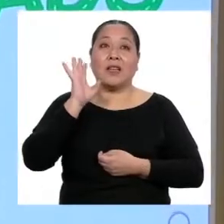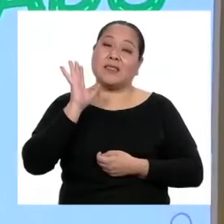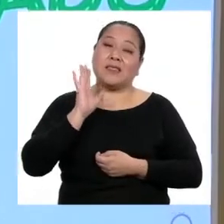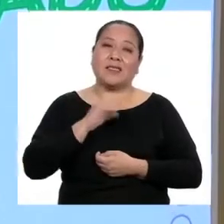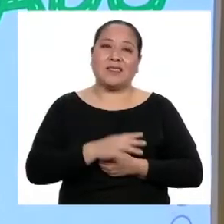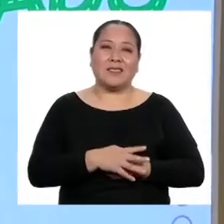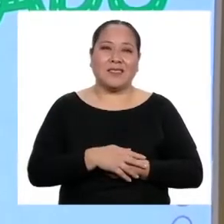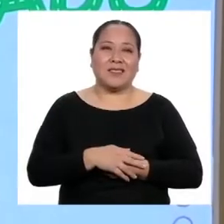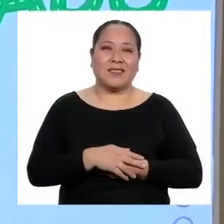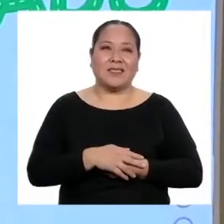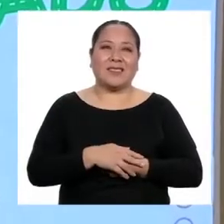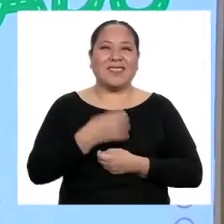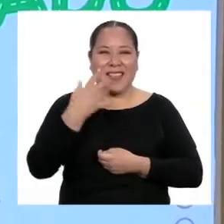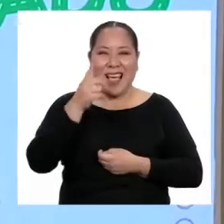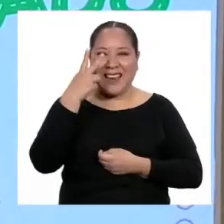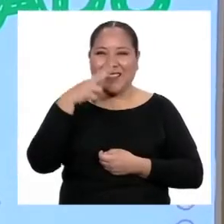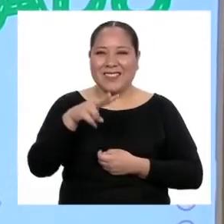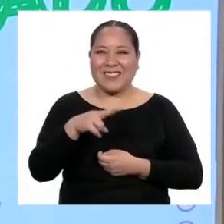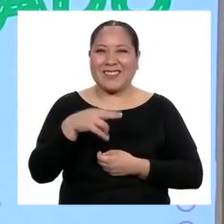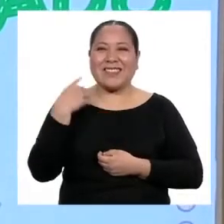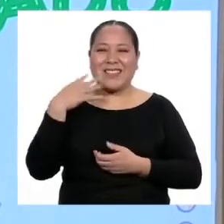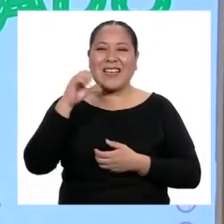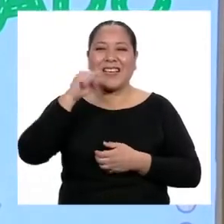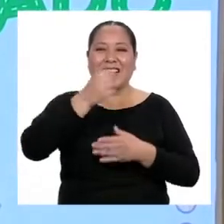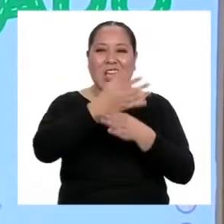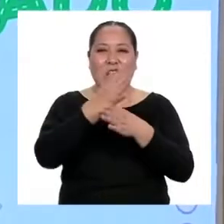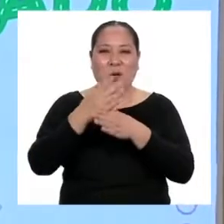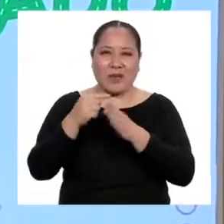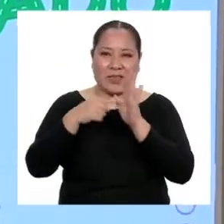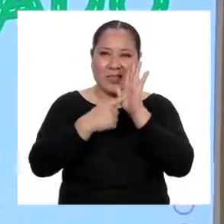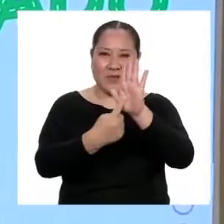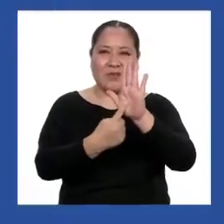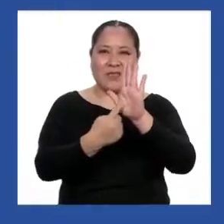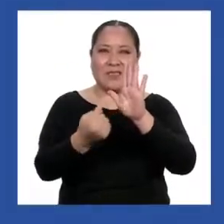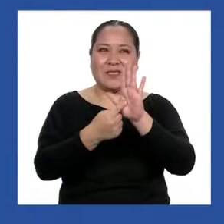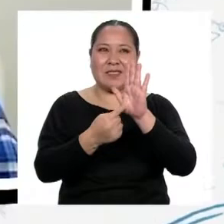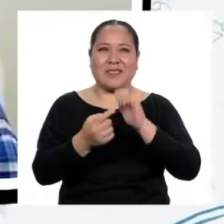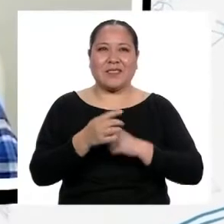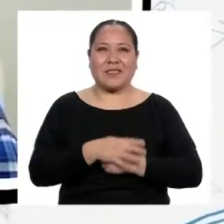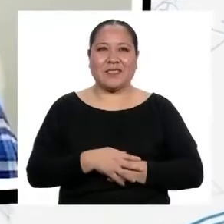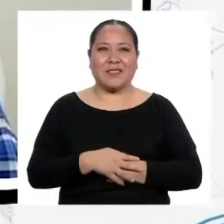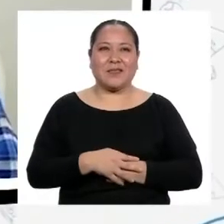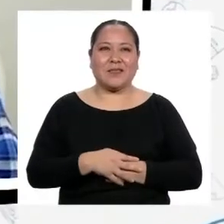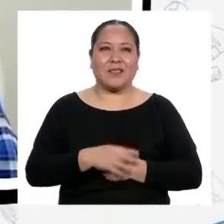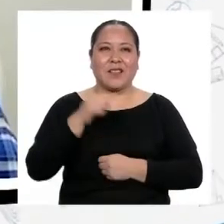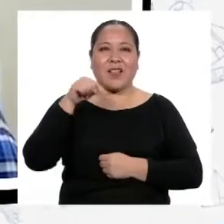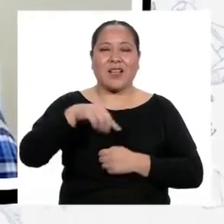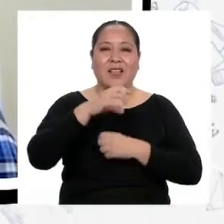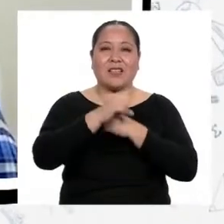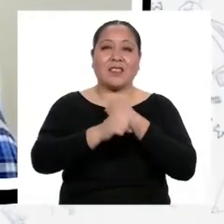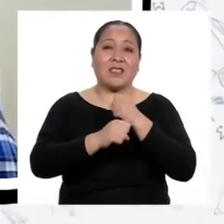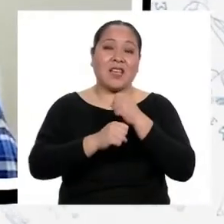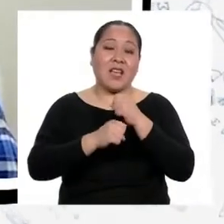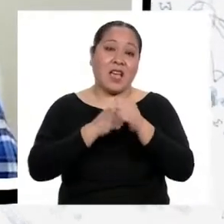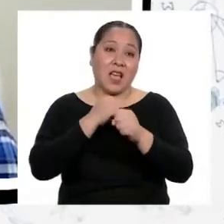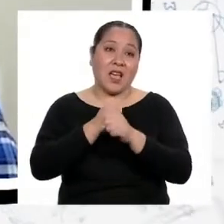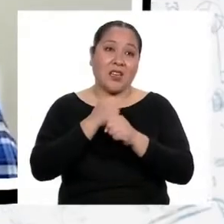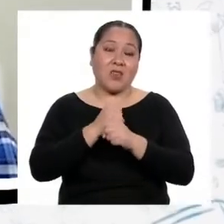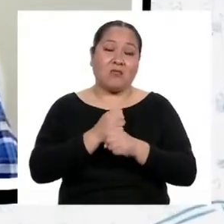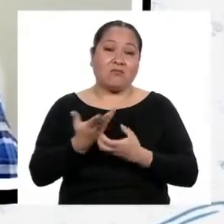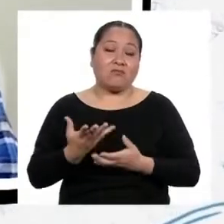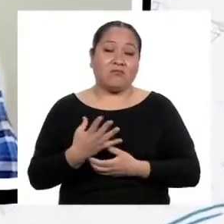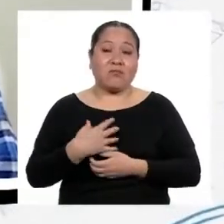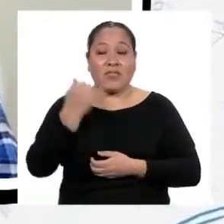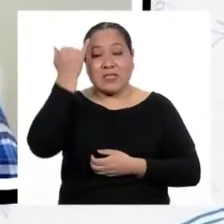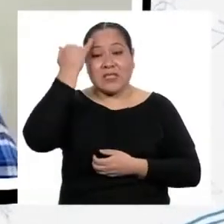¿Ya lo ve? Lo compartimos en pantalla. Este año, mis expectativas de pasar